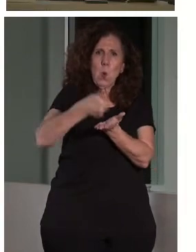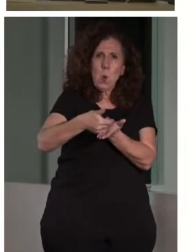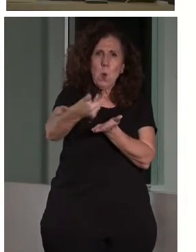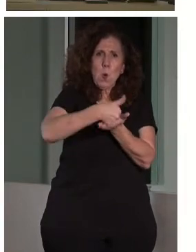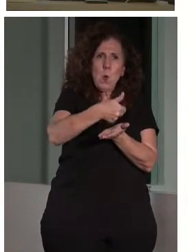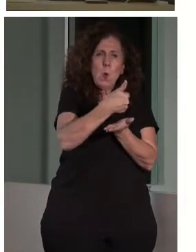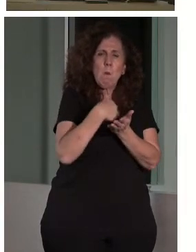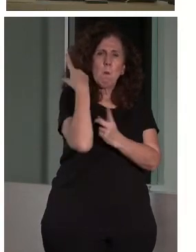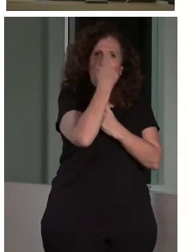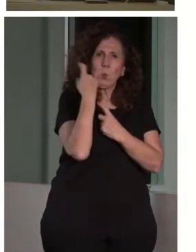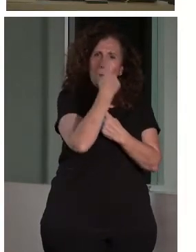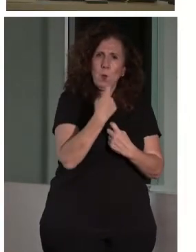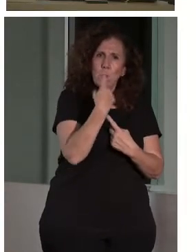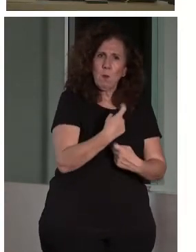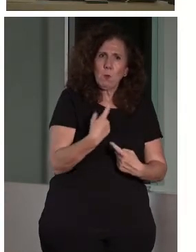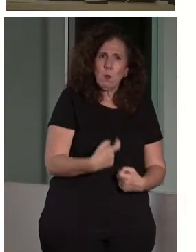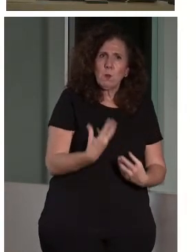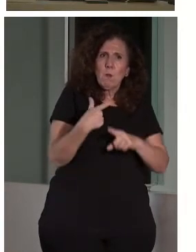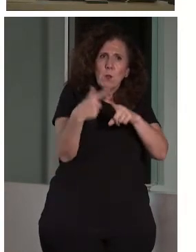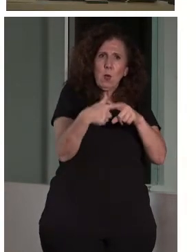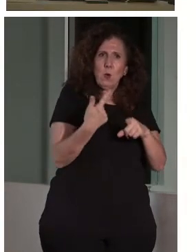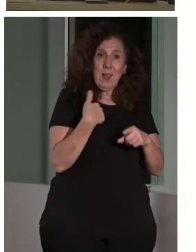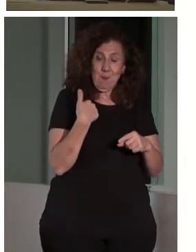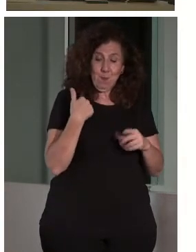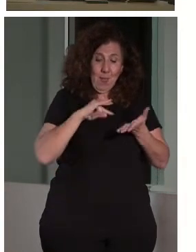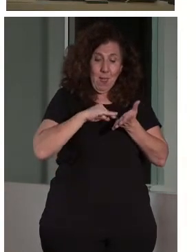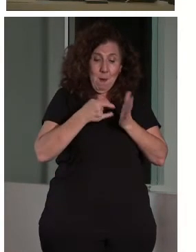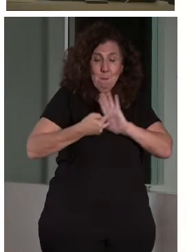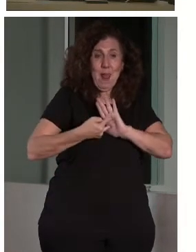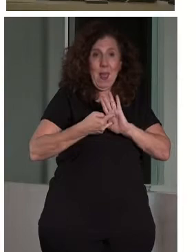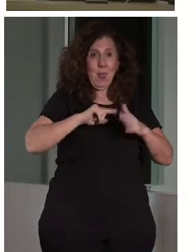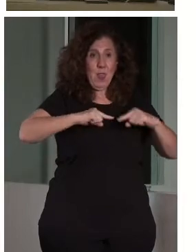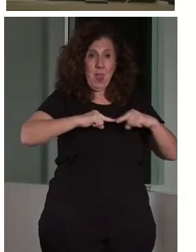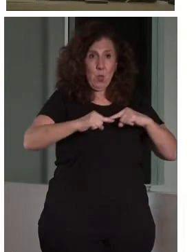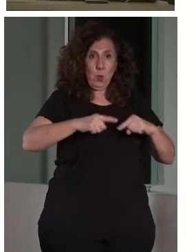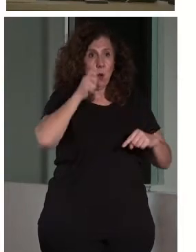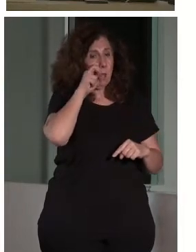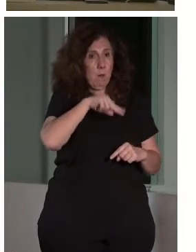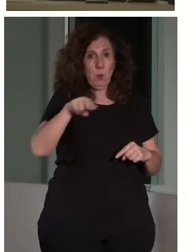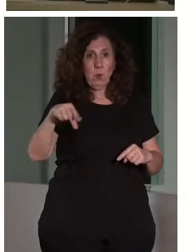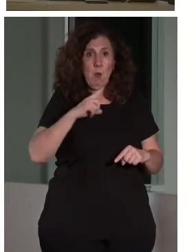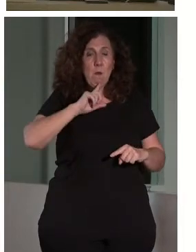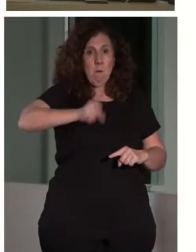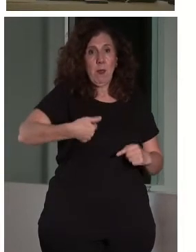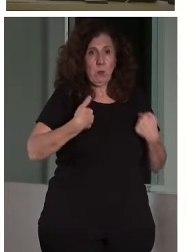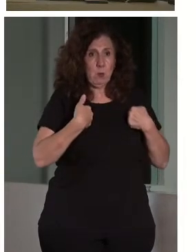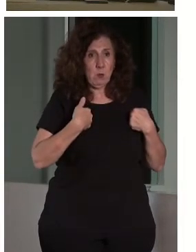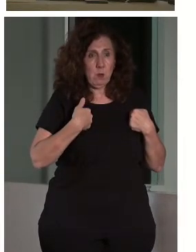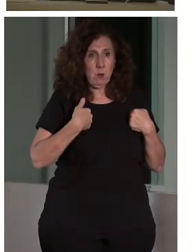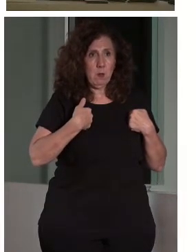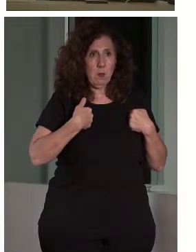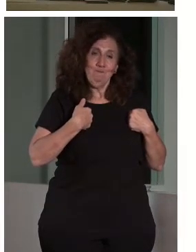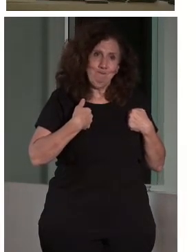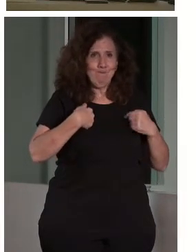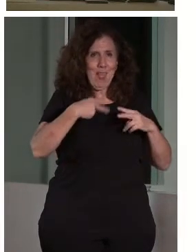además, esto fue fruto de la planificación. En el plan director del museo se decía que mando yo. El arquitecto no tuvo más remedio que